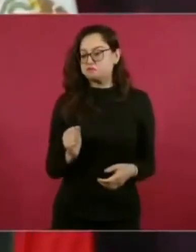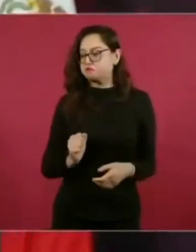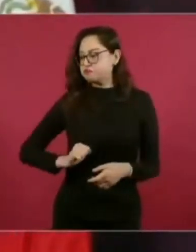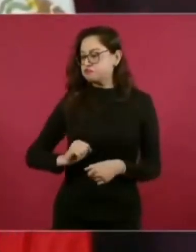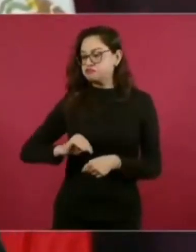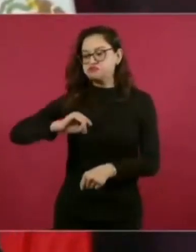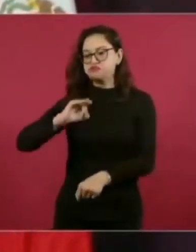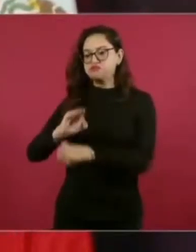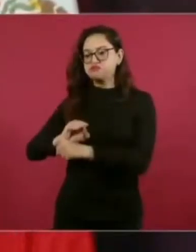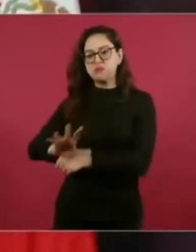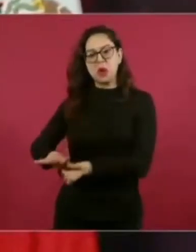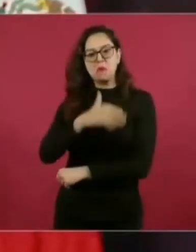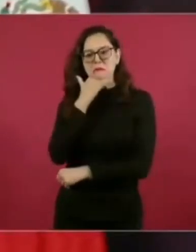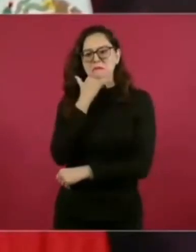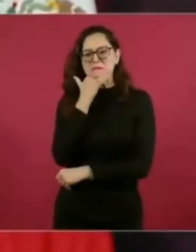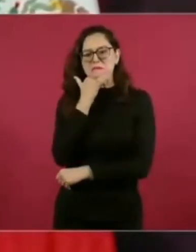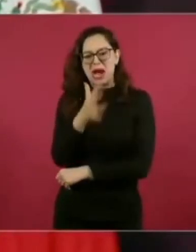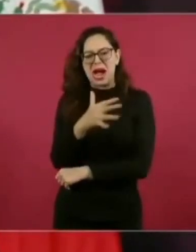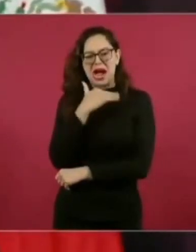corrupción.